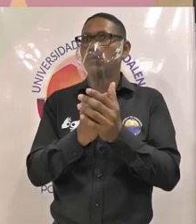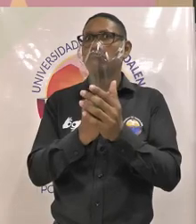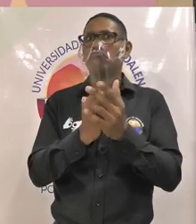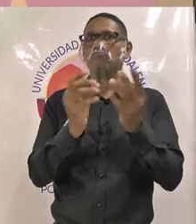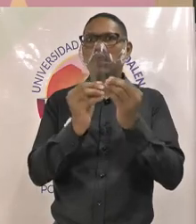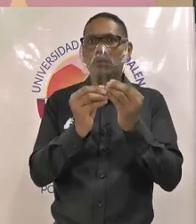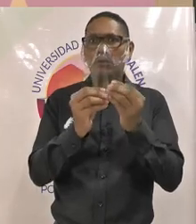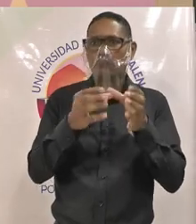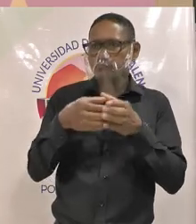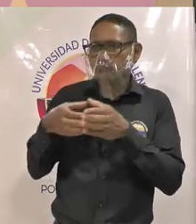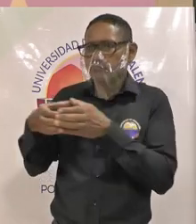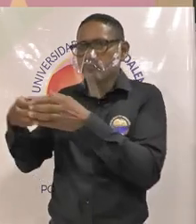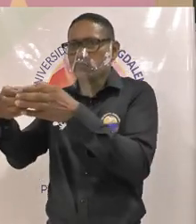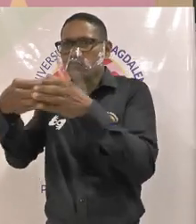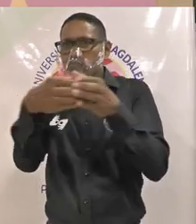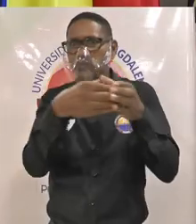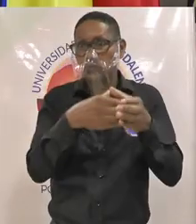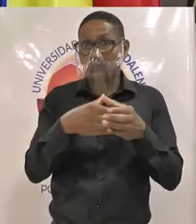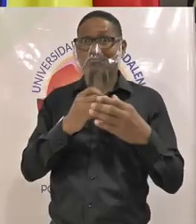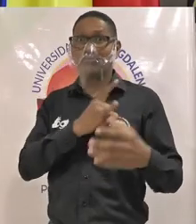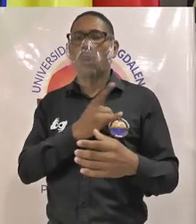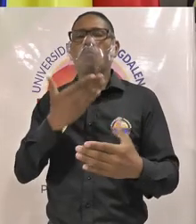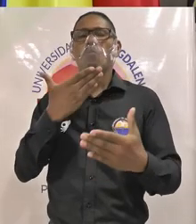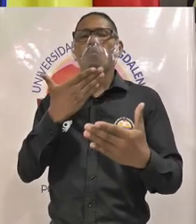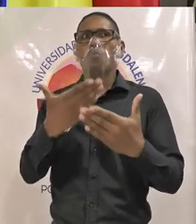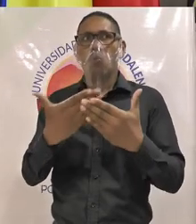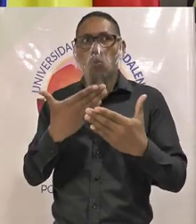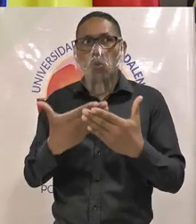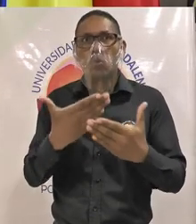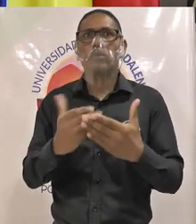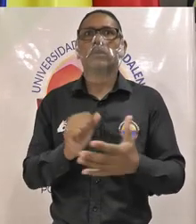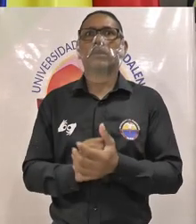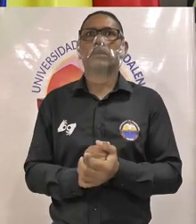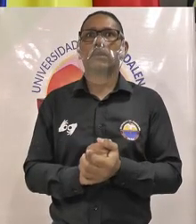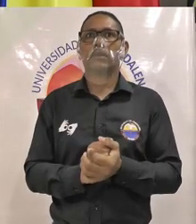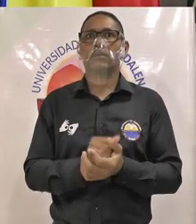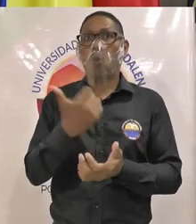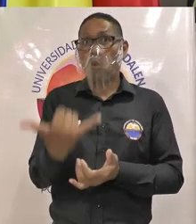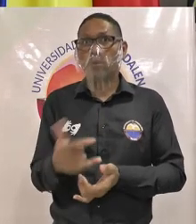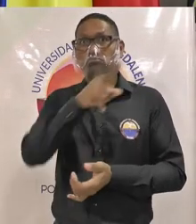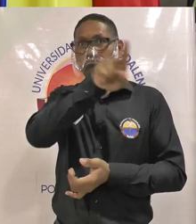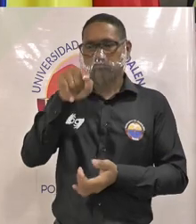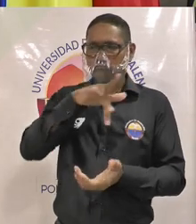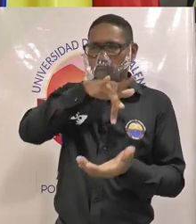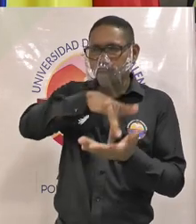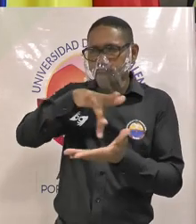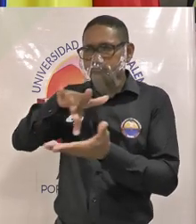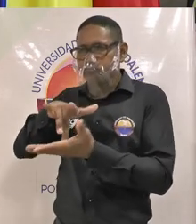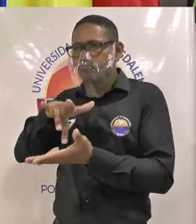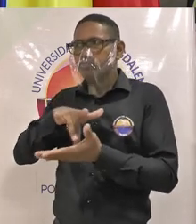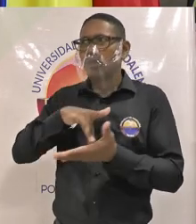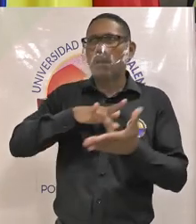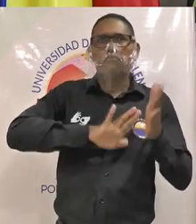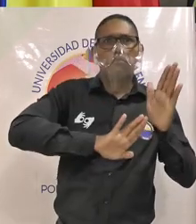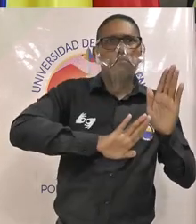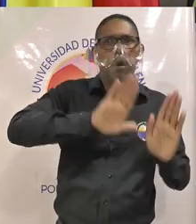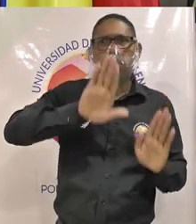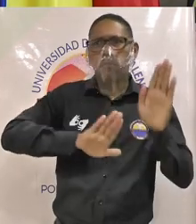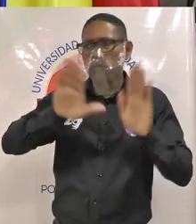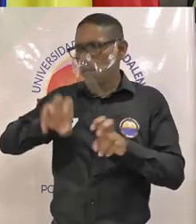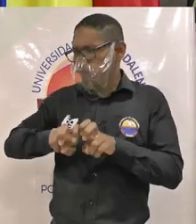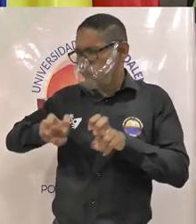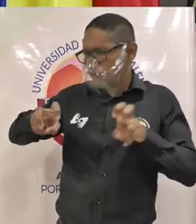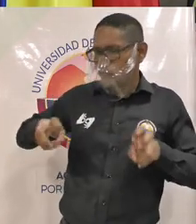estamentos que la conforman así que muchas gracias de verdad por haber estado aquí participando de este